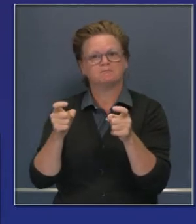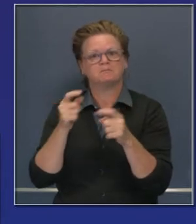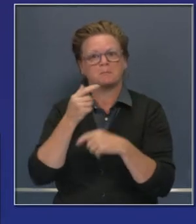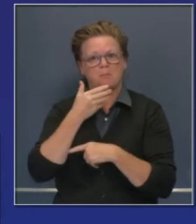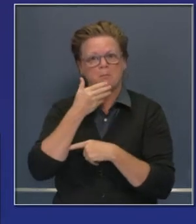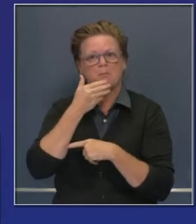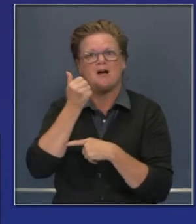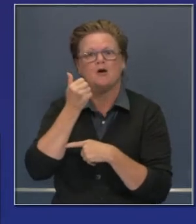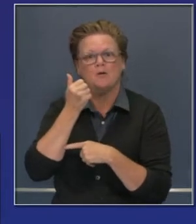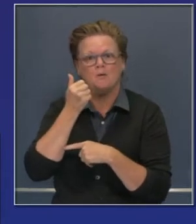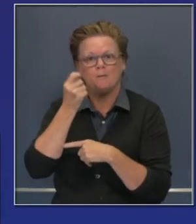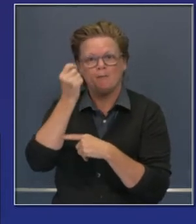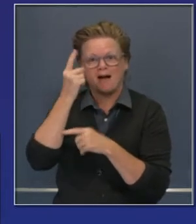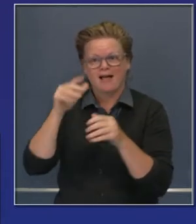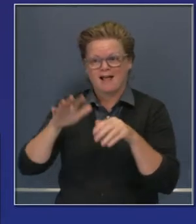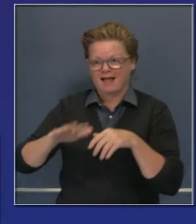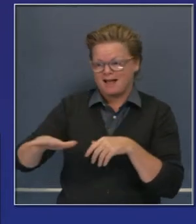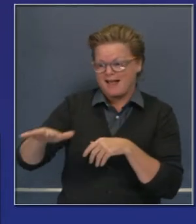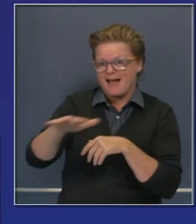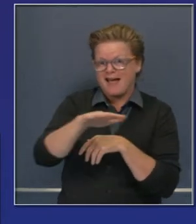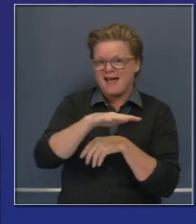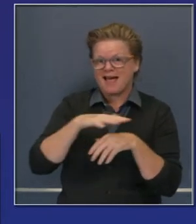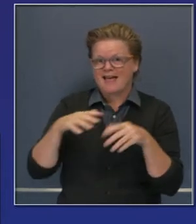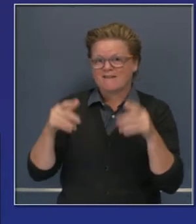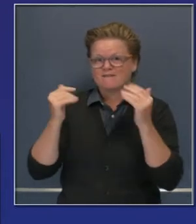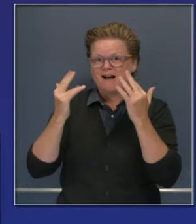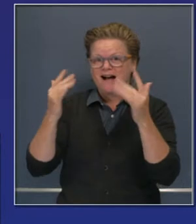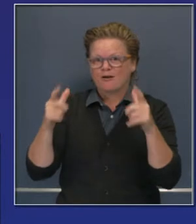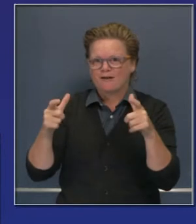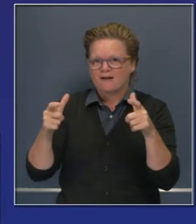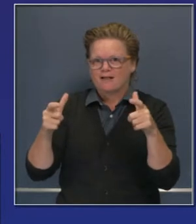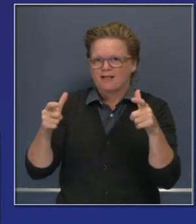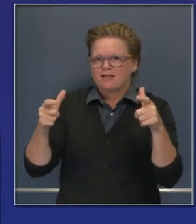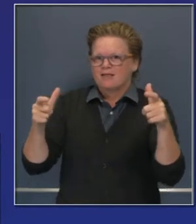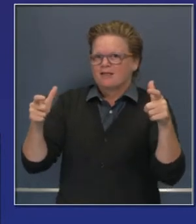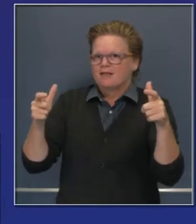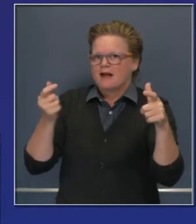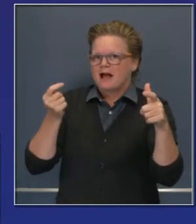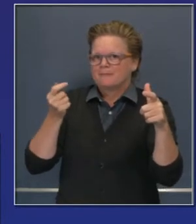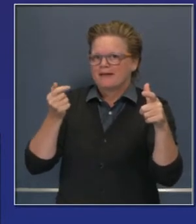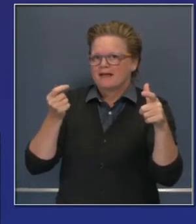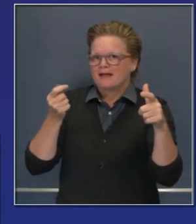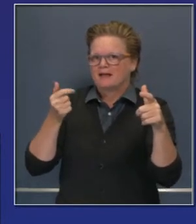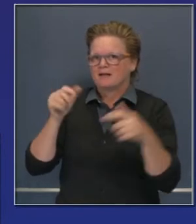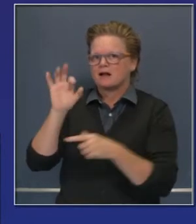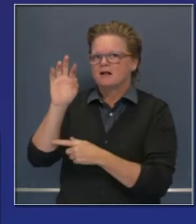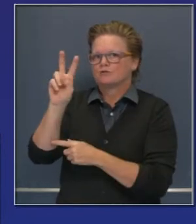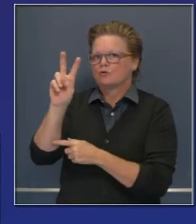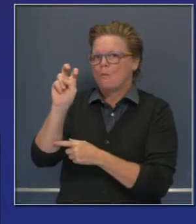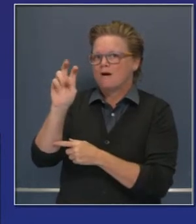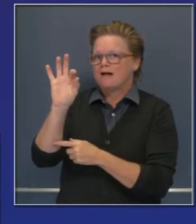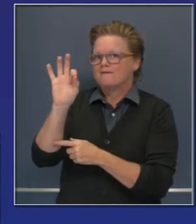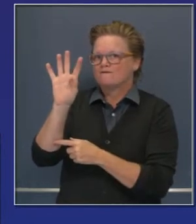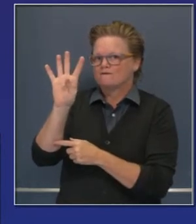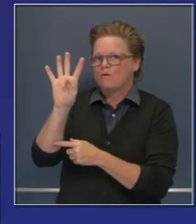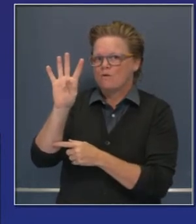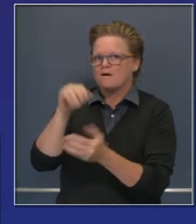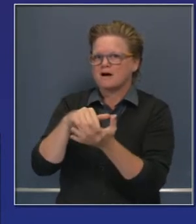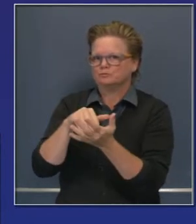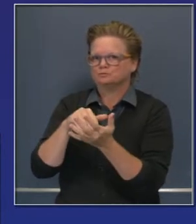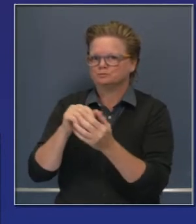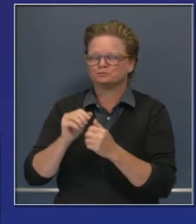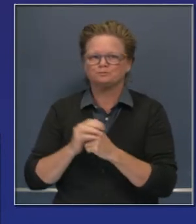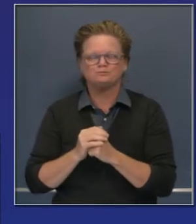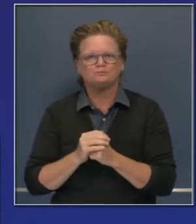Y pueden ver que la cifra de acres quemados ascendió modestamente de 273,000 a